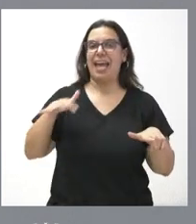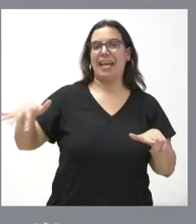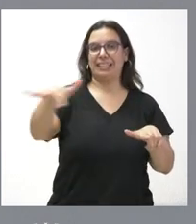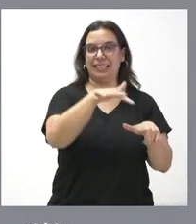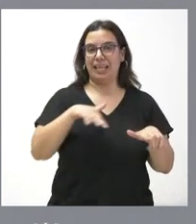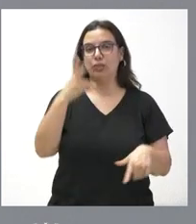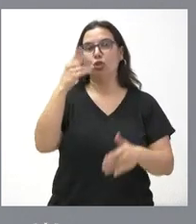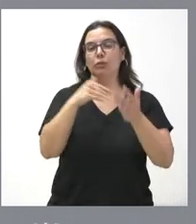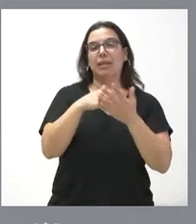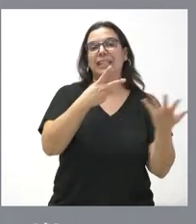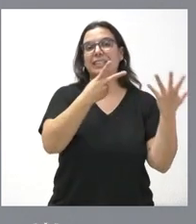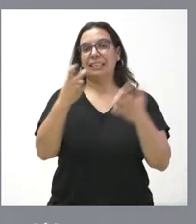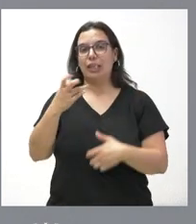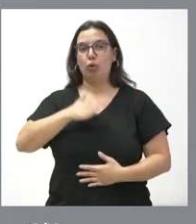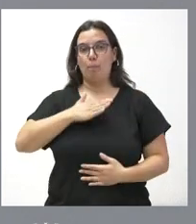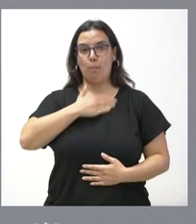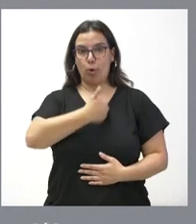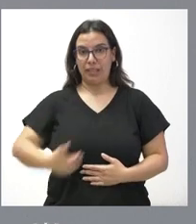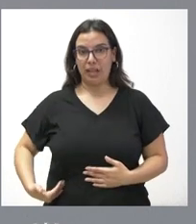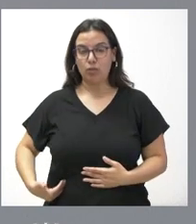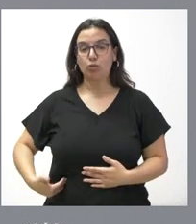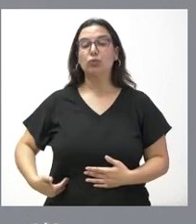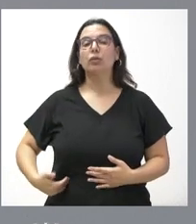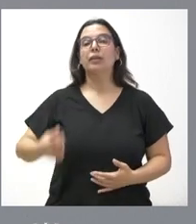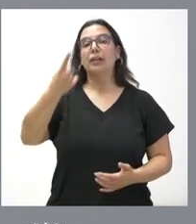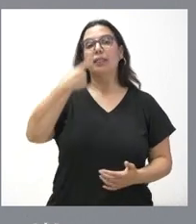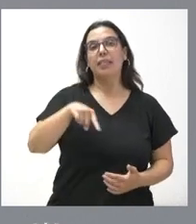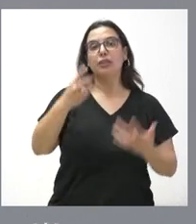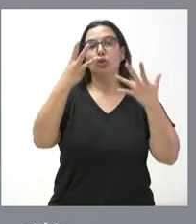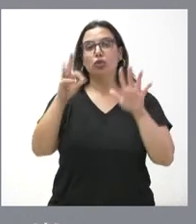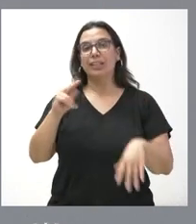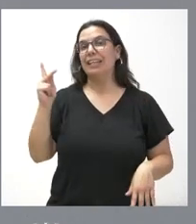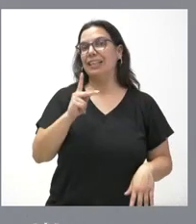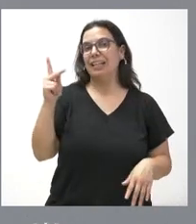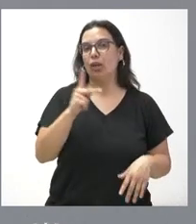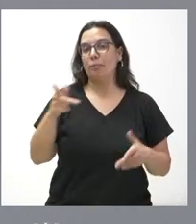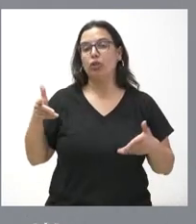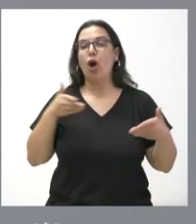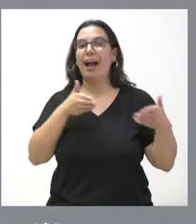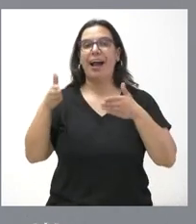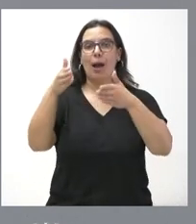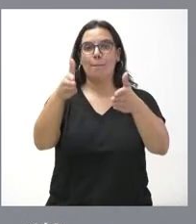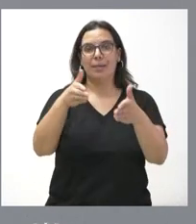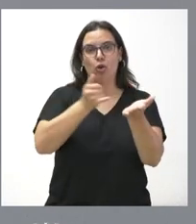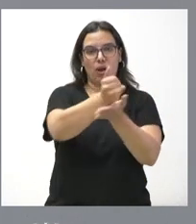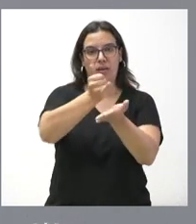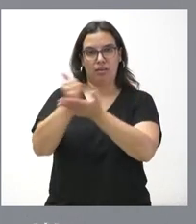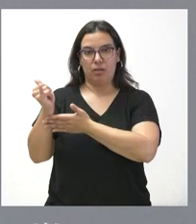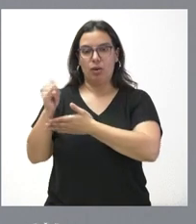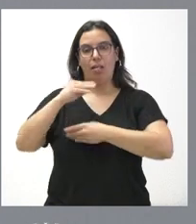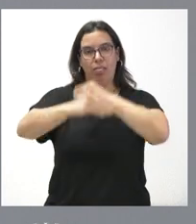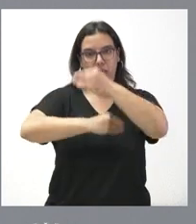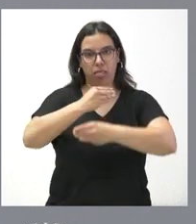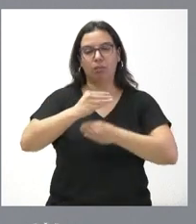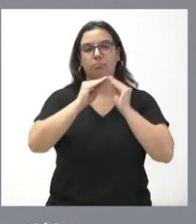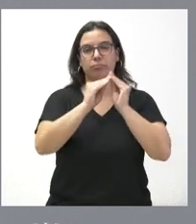2.700 propietarios, 180 kilómetros de caminos sobre los que se actúan, sumando